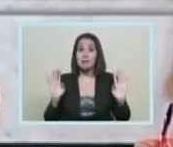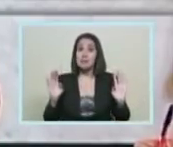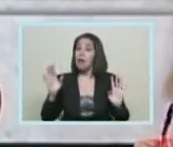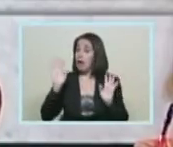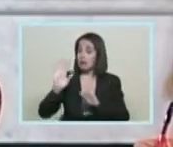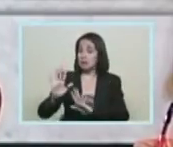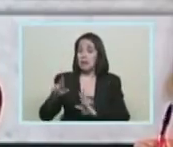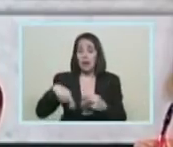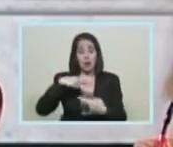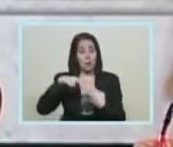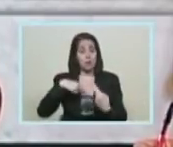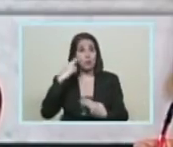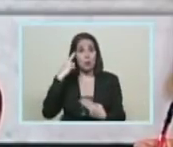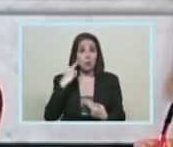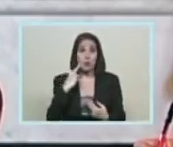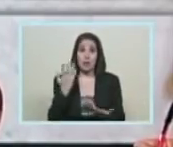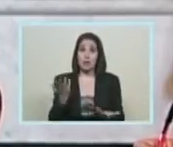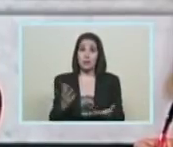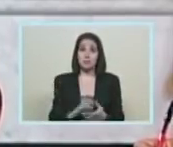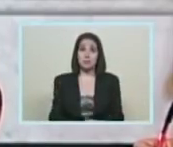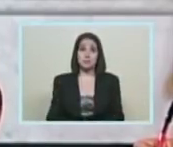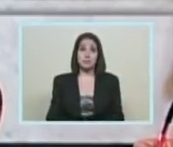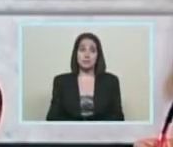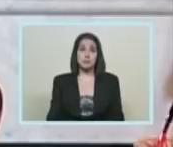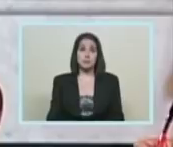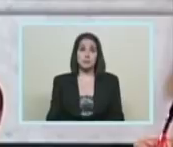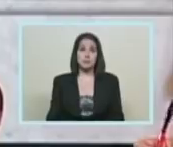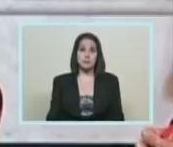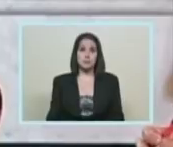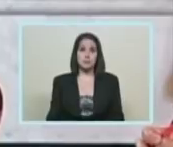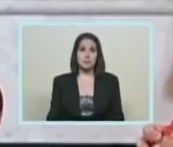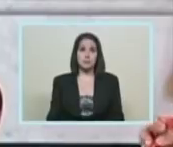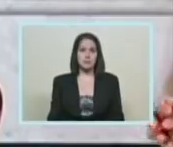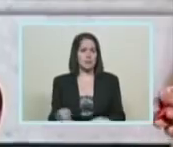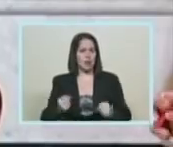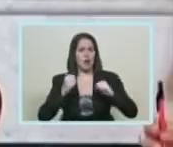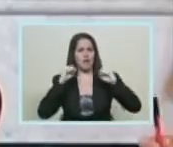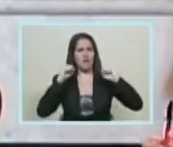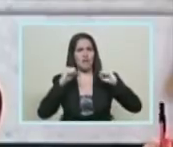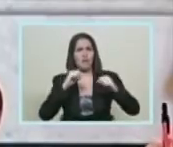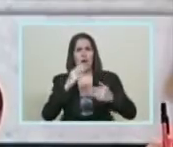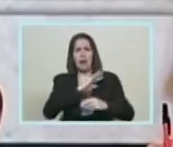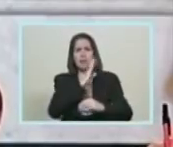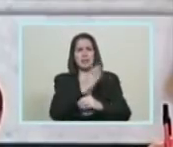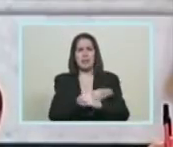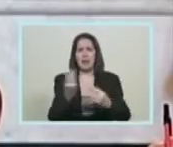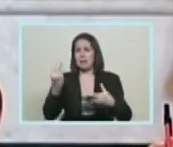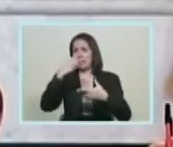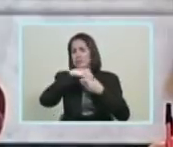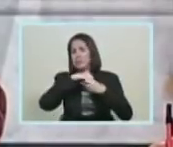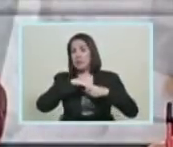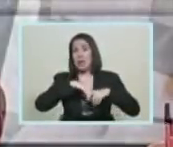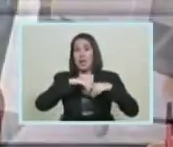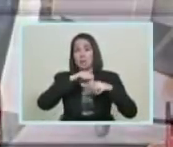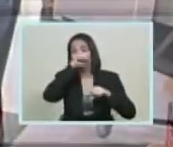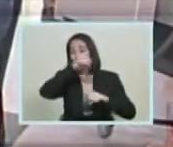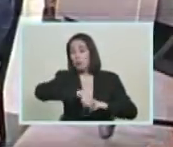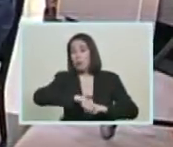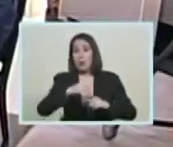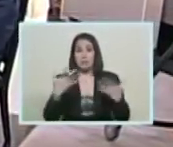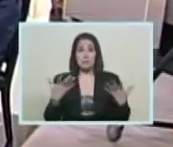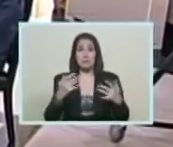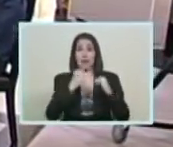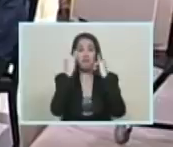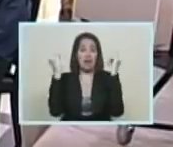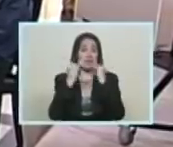así es la revolución bolivariana. Es una revolución llena de una carga de alegría, de emoción, de pasión, de